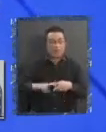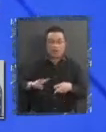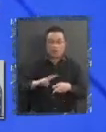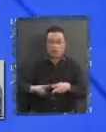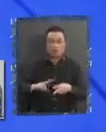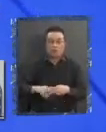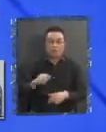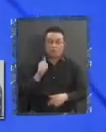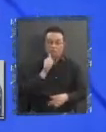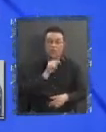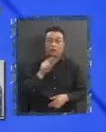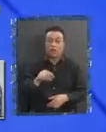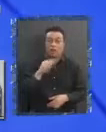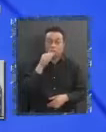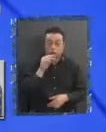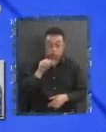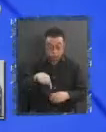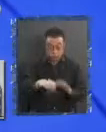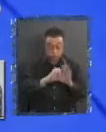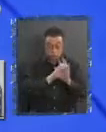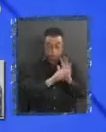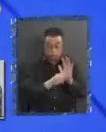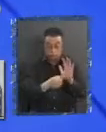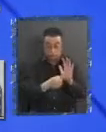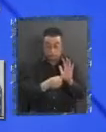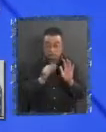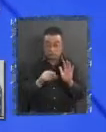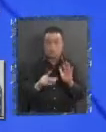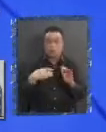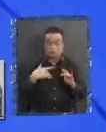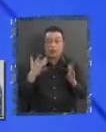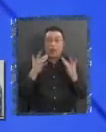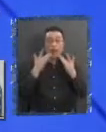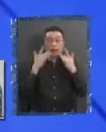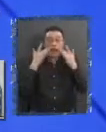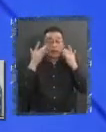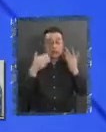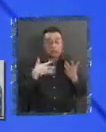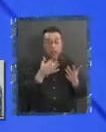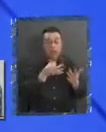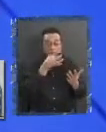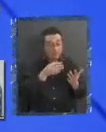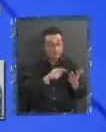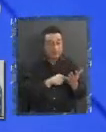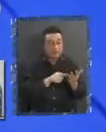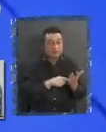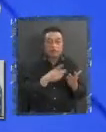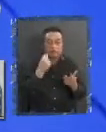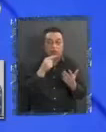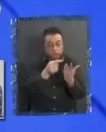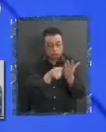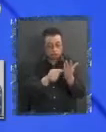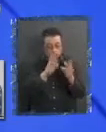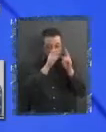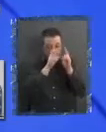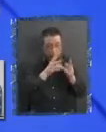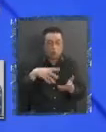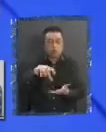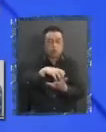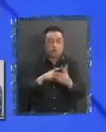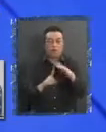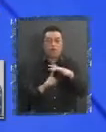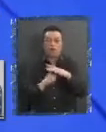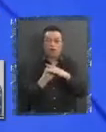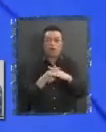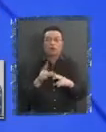recién con esta constitución... fíjate la alegría que provoca cuando dice que se reconocen los pueblos originarios y aparecen